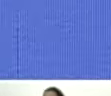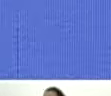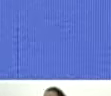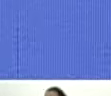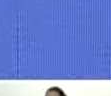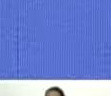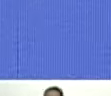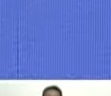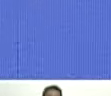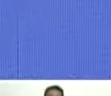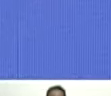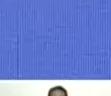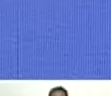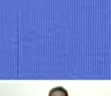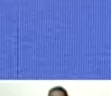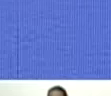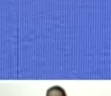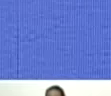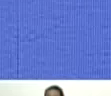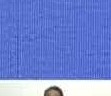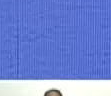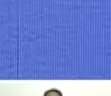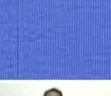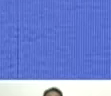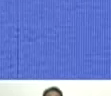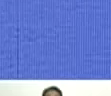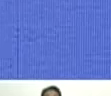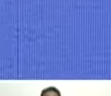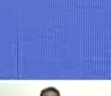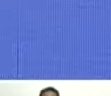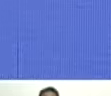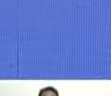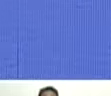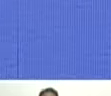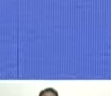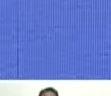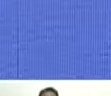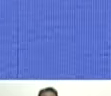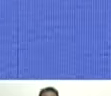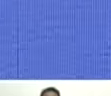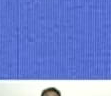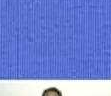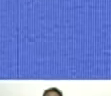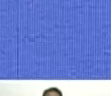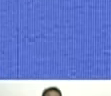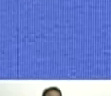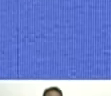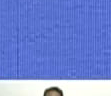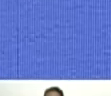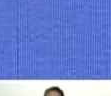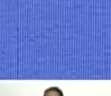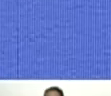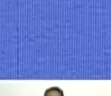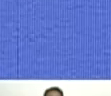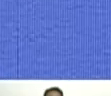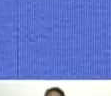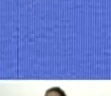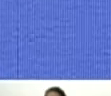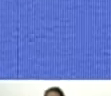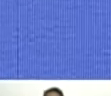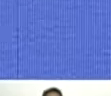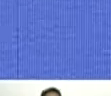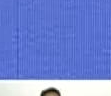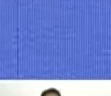inercia criminal de burócratas, indolentes, negligentes,